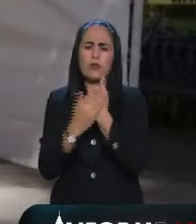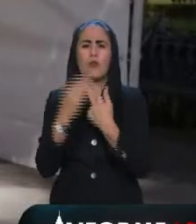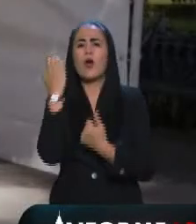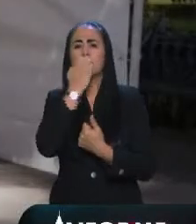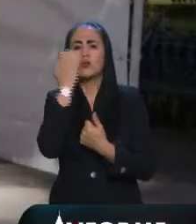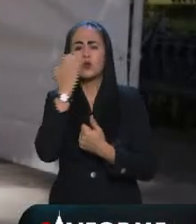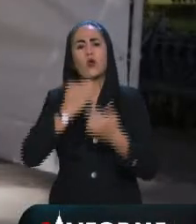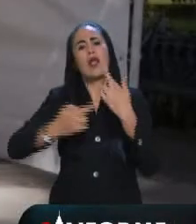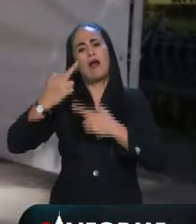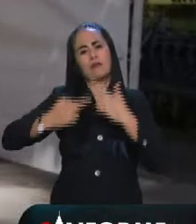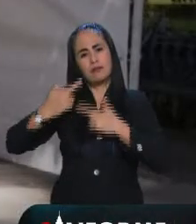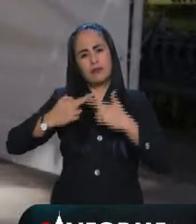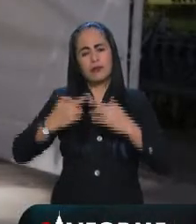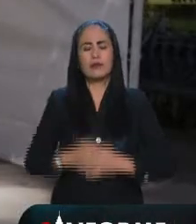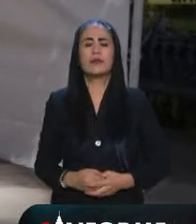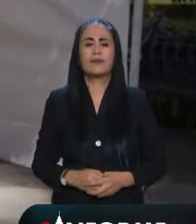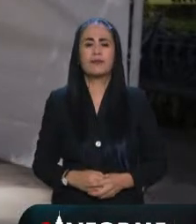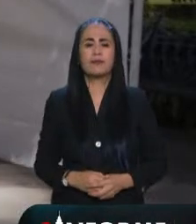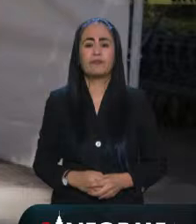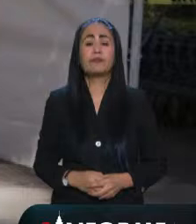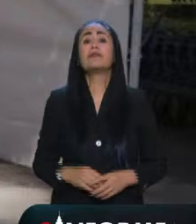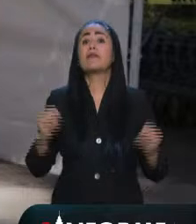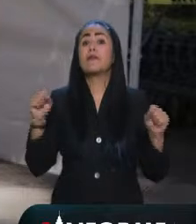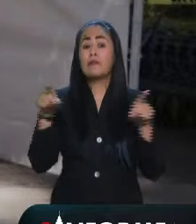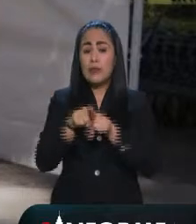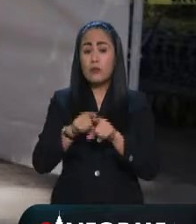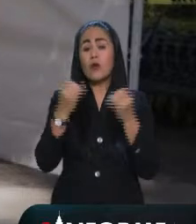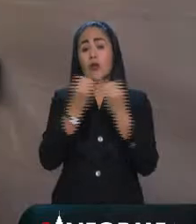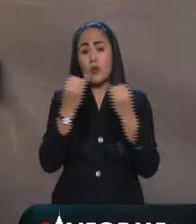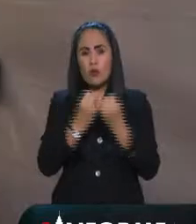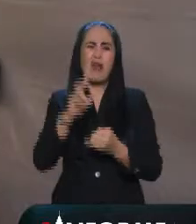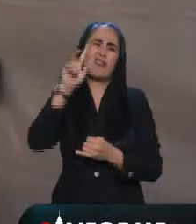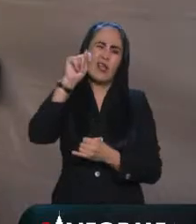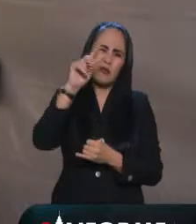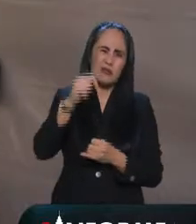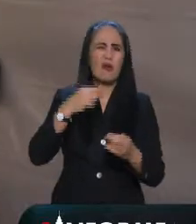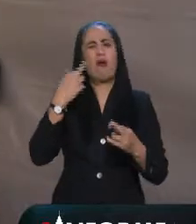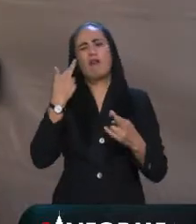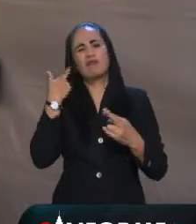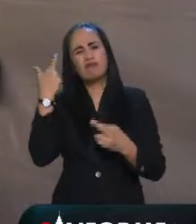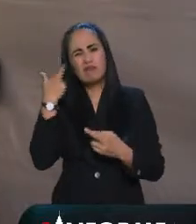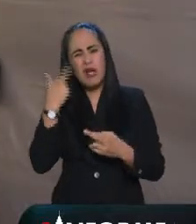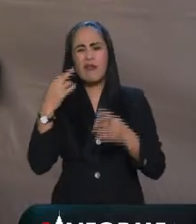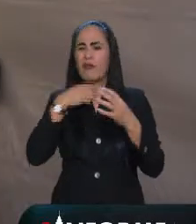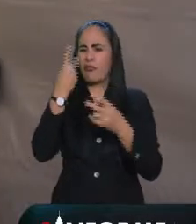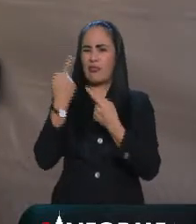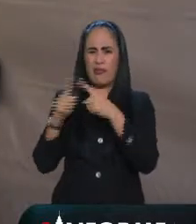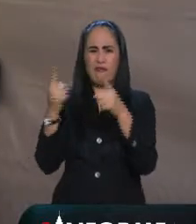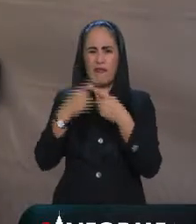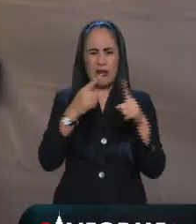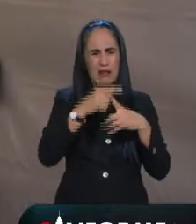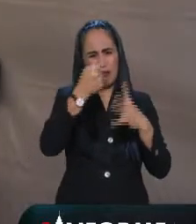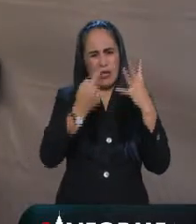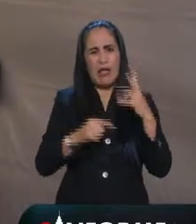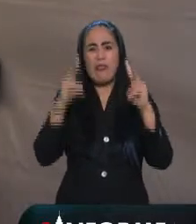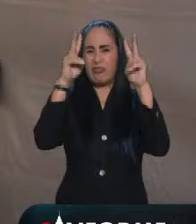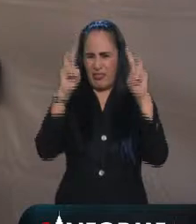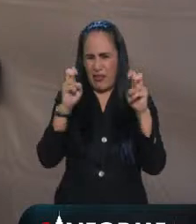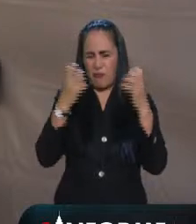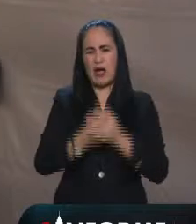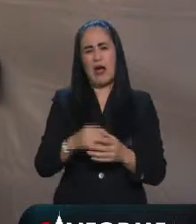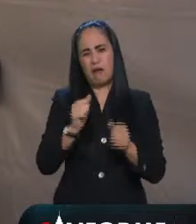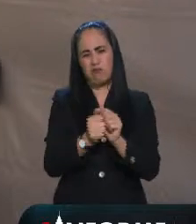El llamado es también para evitar el sensacionalismo con el que algunos medios han manejado la información con respecto a la variante. El secretario de Salud, el doctor Alcocer,